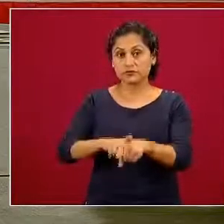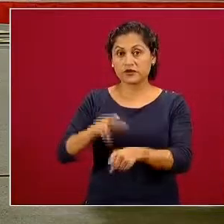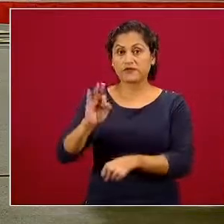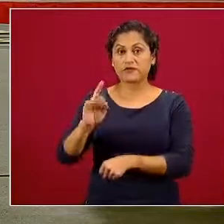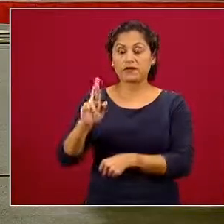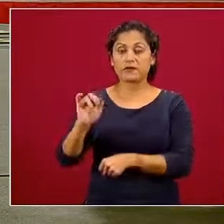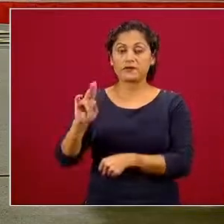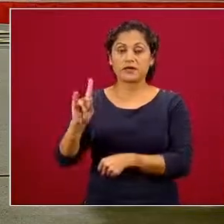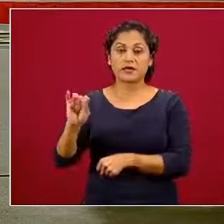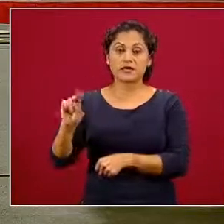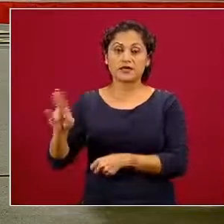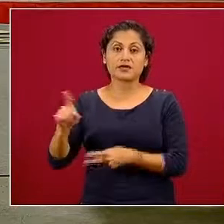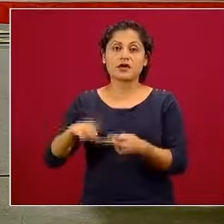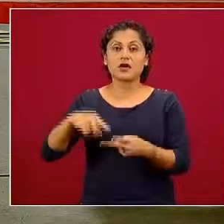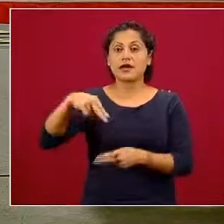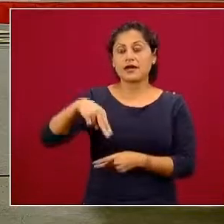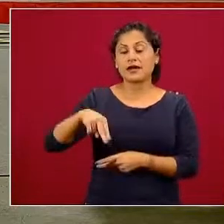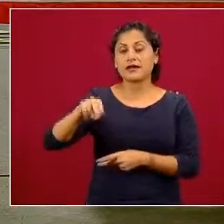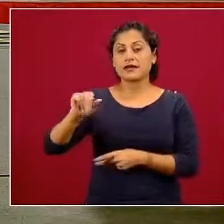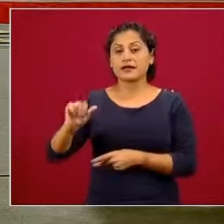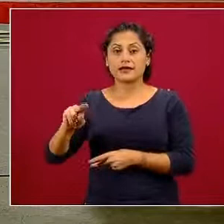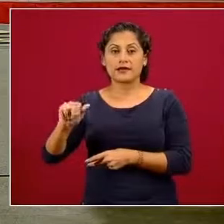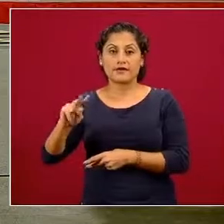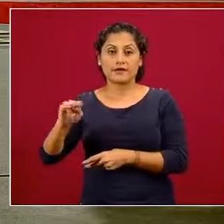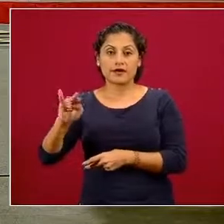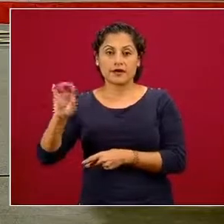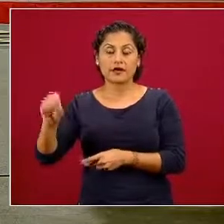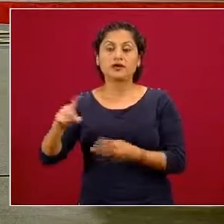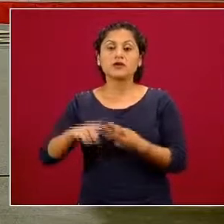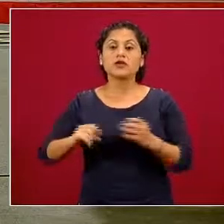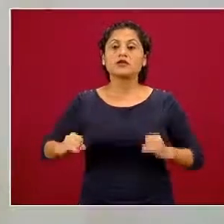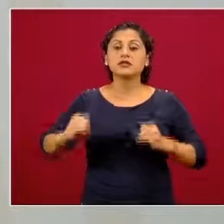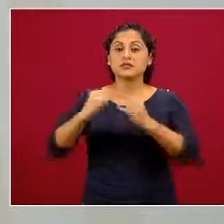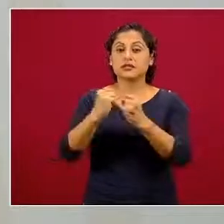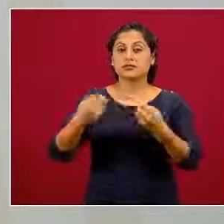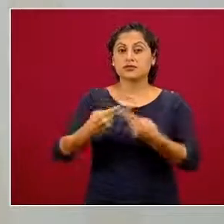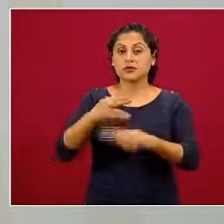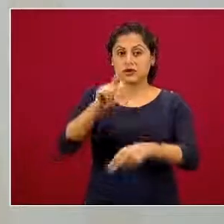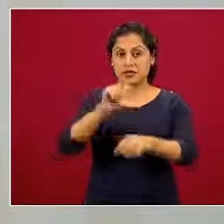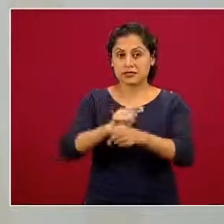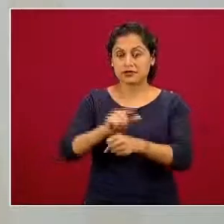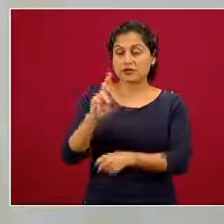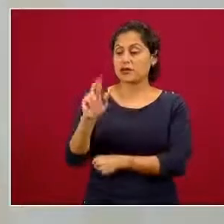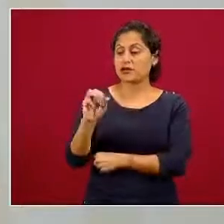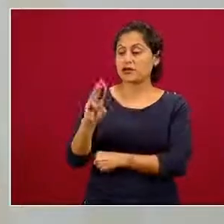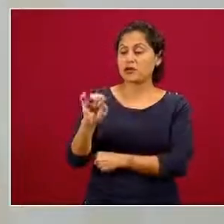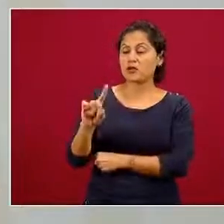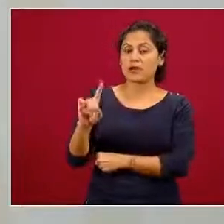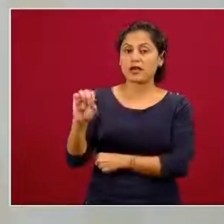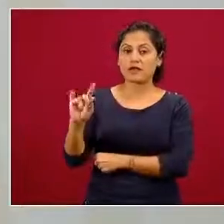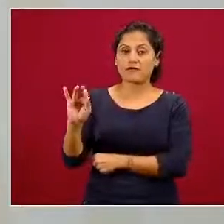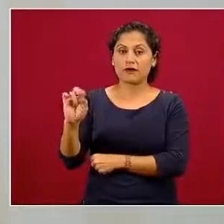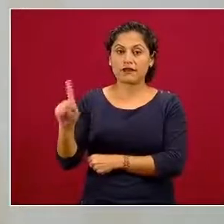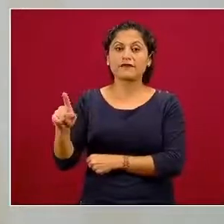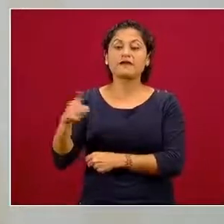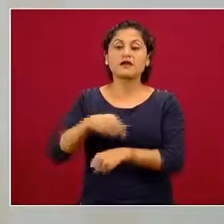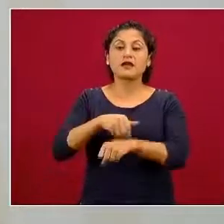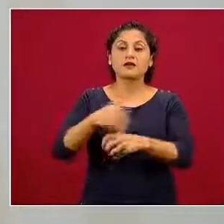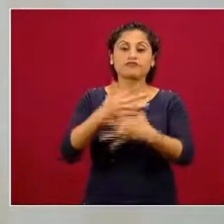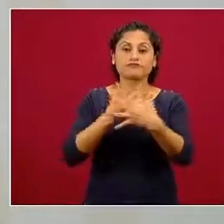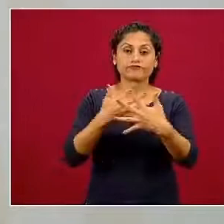Psiquiátrico Infantil Juan N. Navarro, el Instituto Nacional de Psiquiatría Ramón de la Fuente Muñiz, la Línea Teletón,